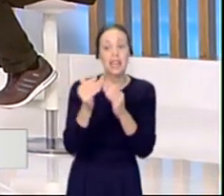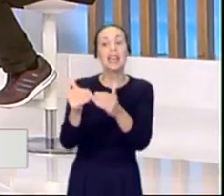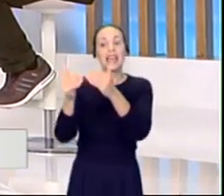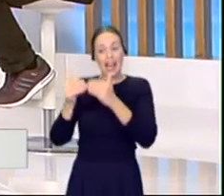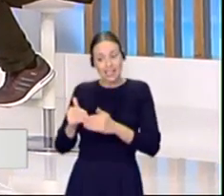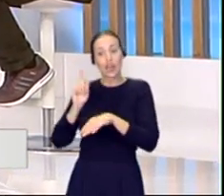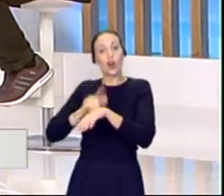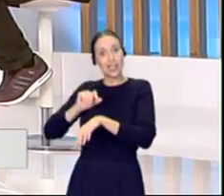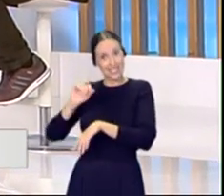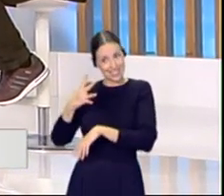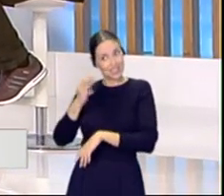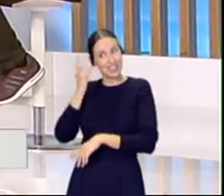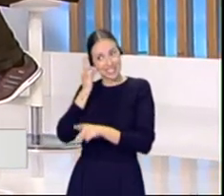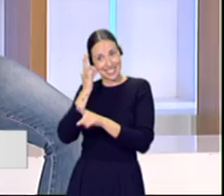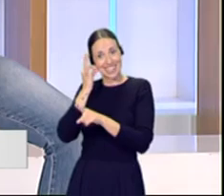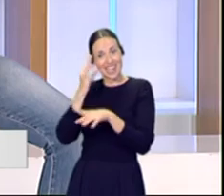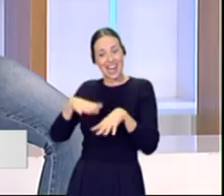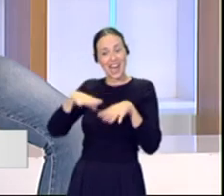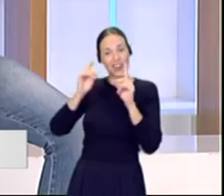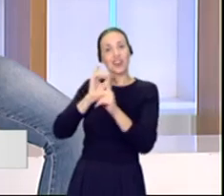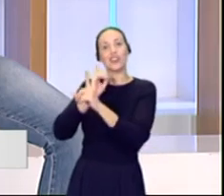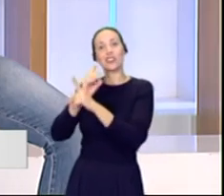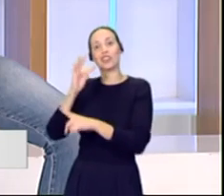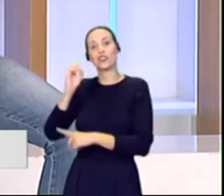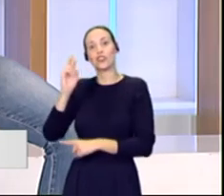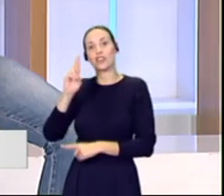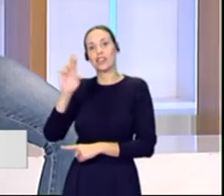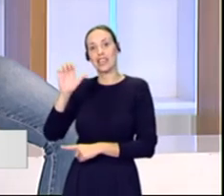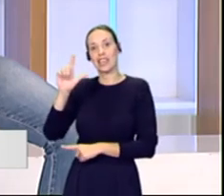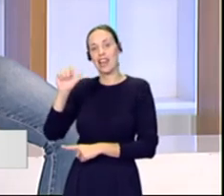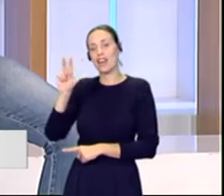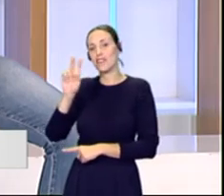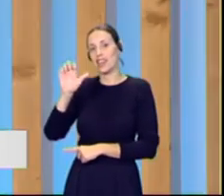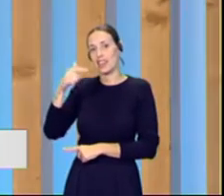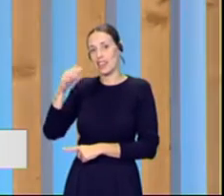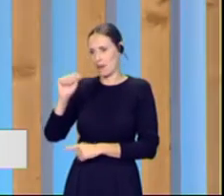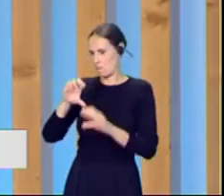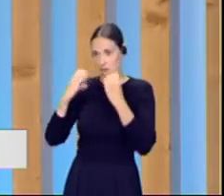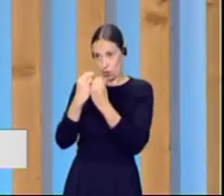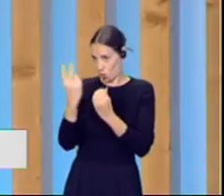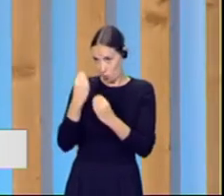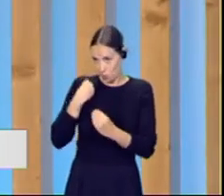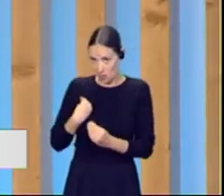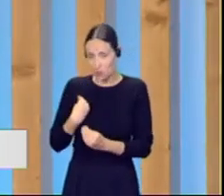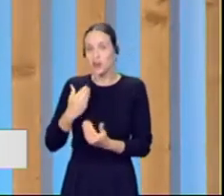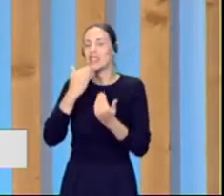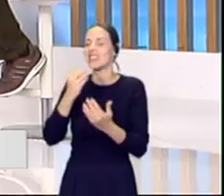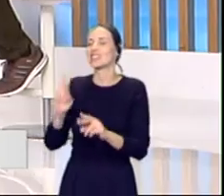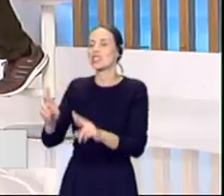están las chicas, la Arona Lesborg con el Torlavega en el mismo pabellón de Arona. Mucha suerte y muchas gracias por estar hoy con nosotros aquí en Buenos Días. Muchísimas gracias.